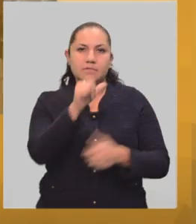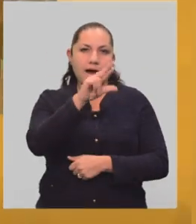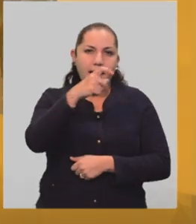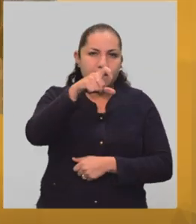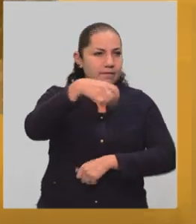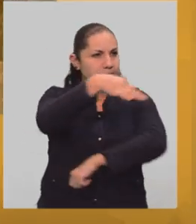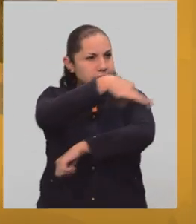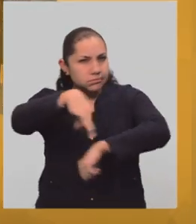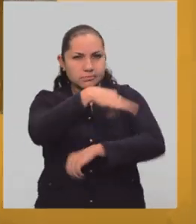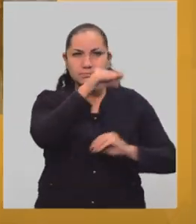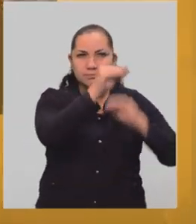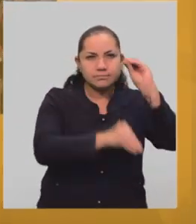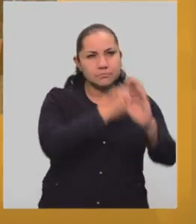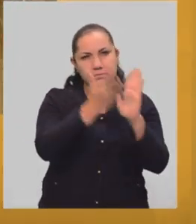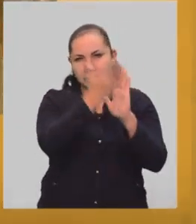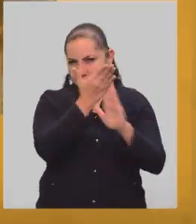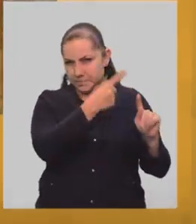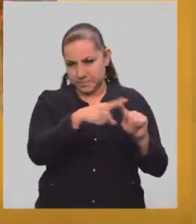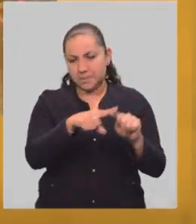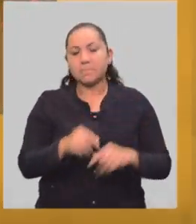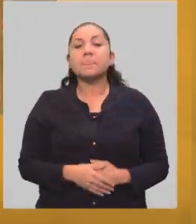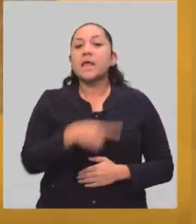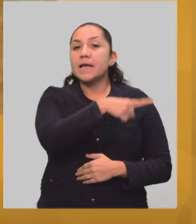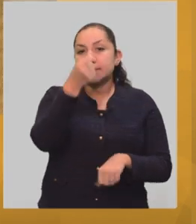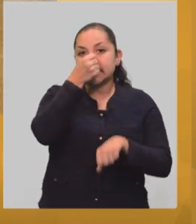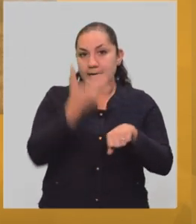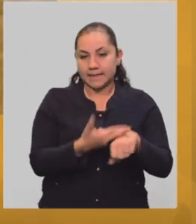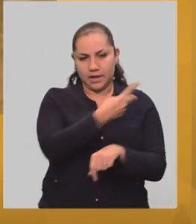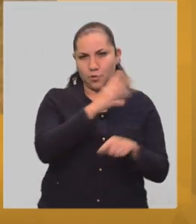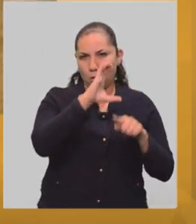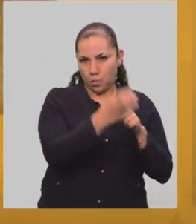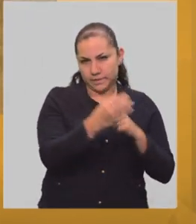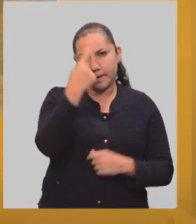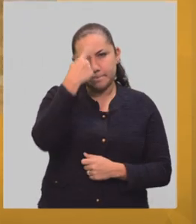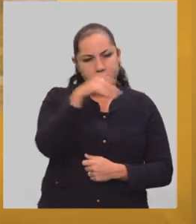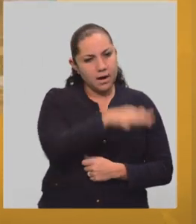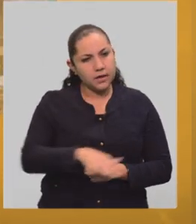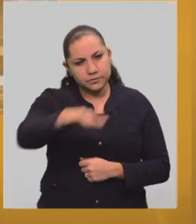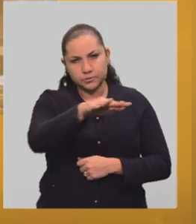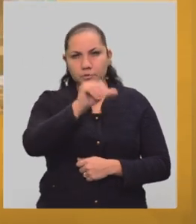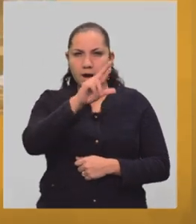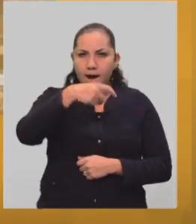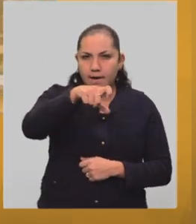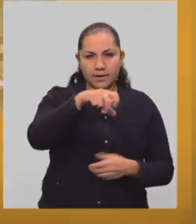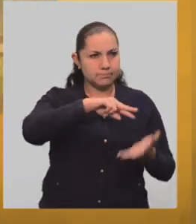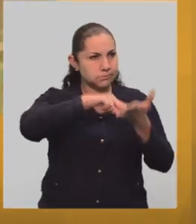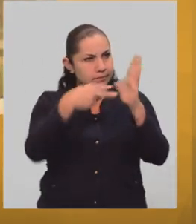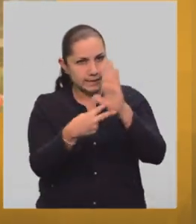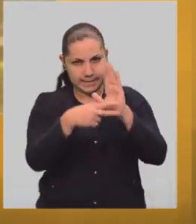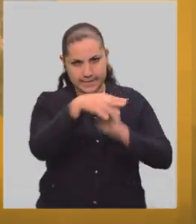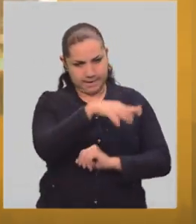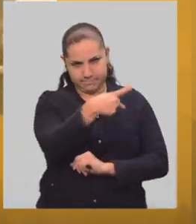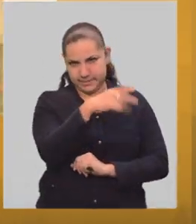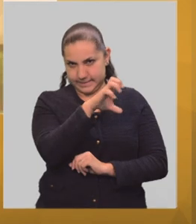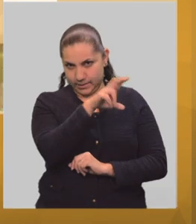del paisaje. Luis Arnal Simón, secretario técnico del Comité de Análisis para las Intervenciones Urbanas, Arquitectónicas y de las